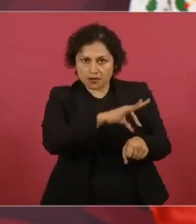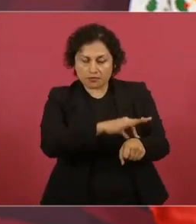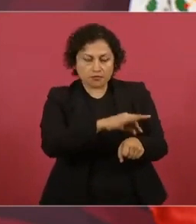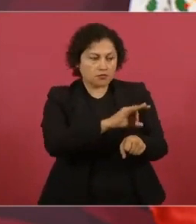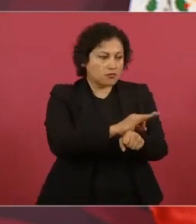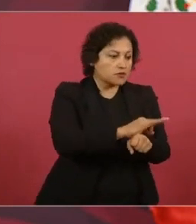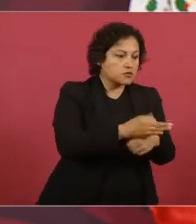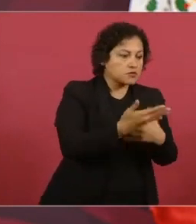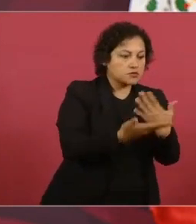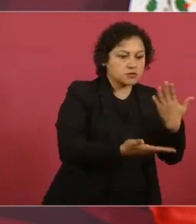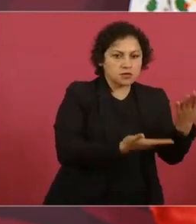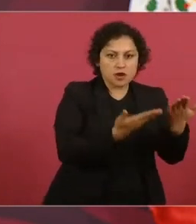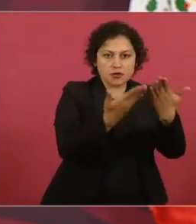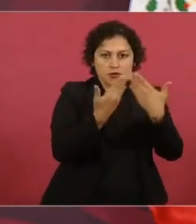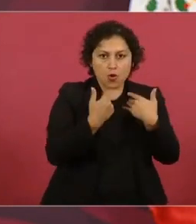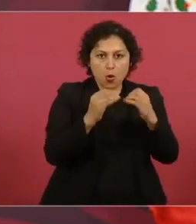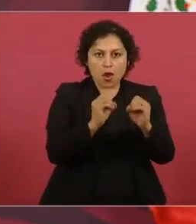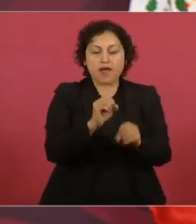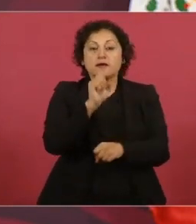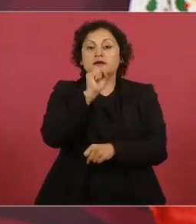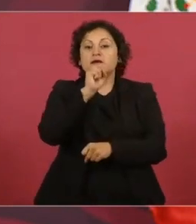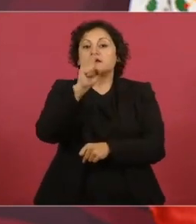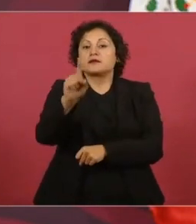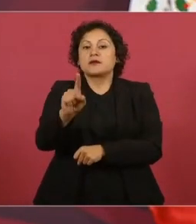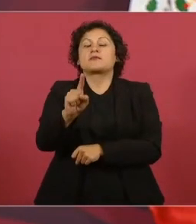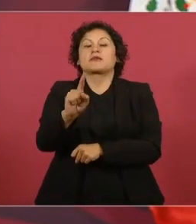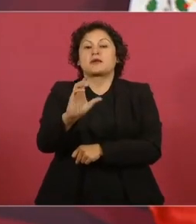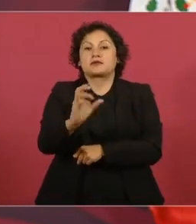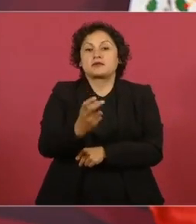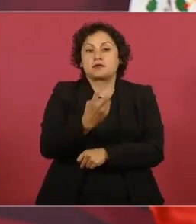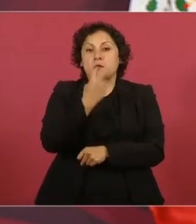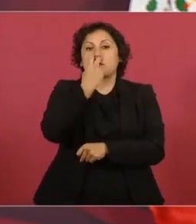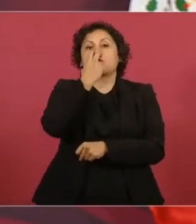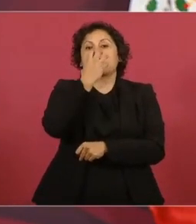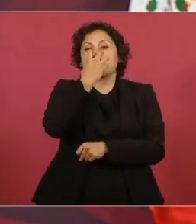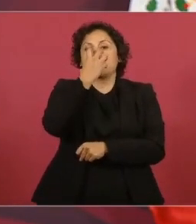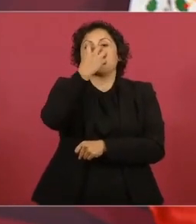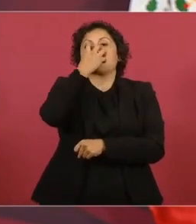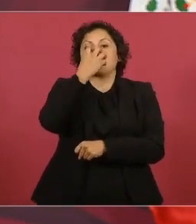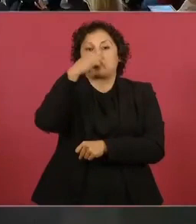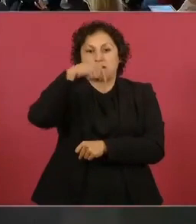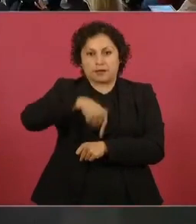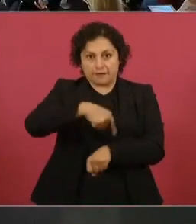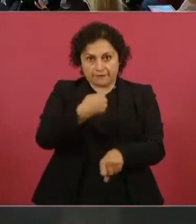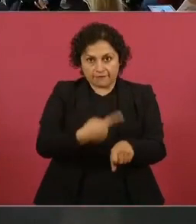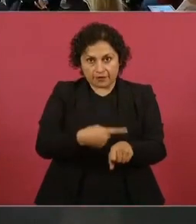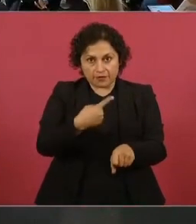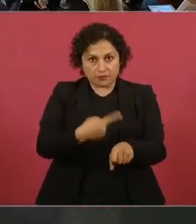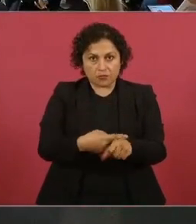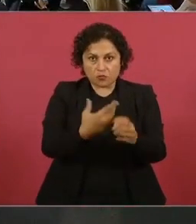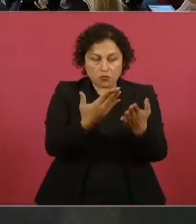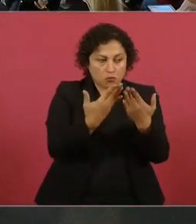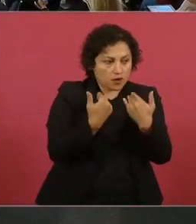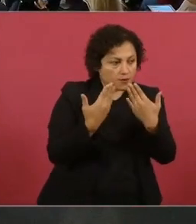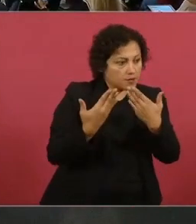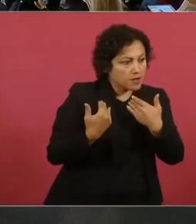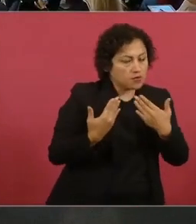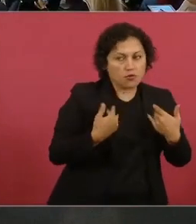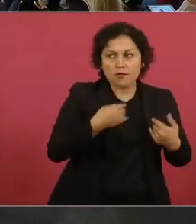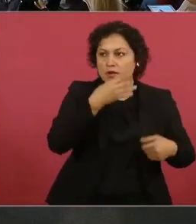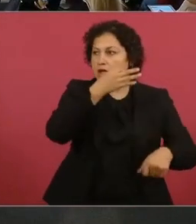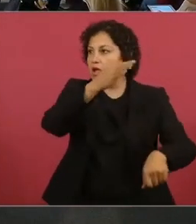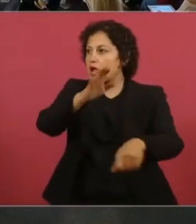para atender a los enfermos y ellos fueron los primeros.